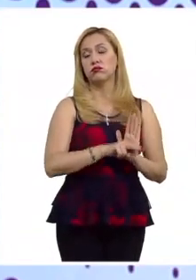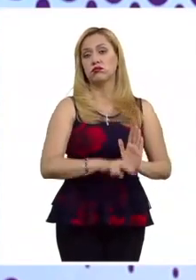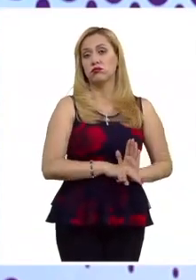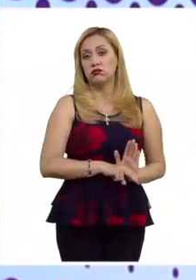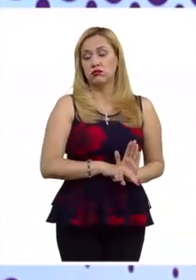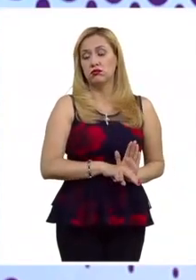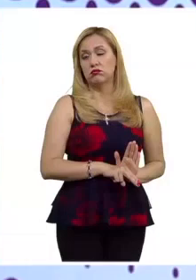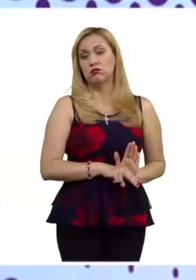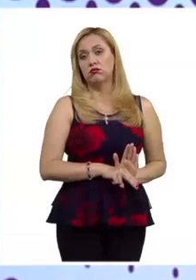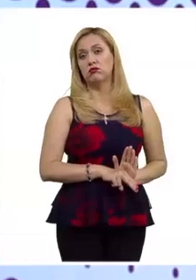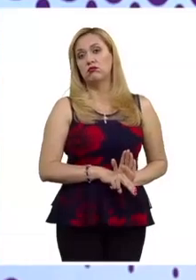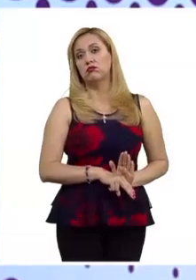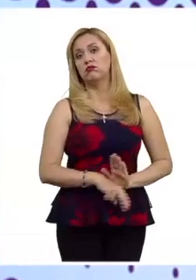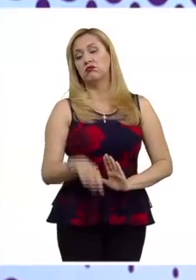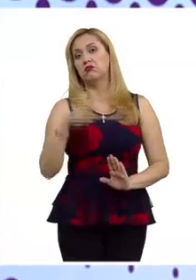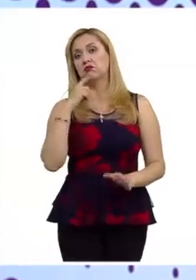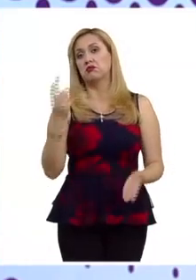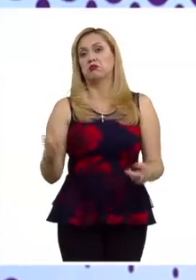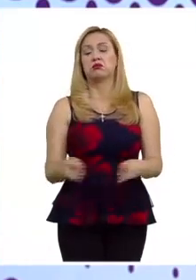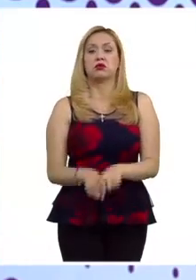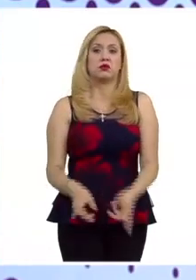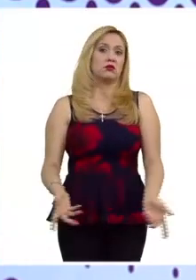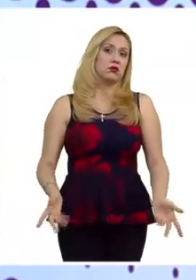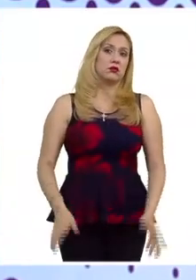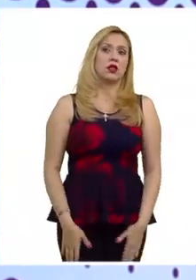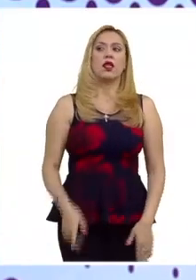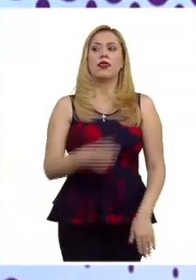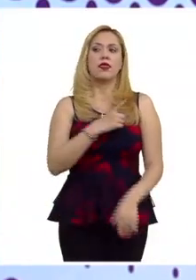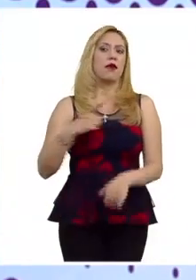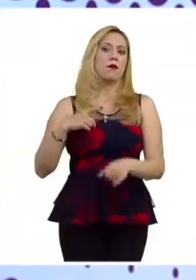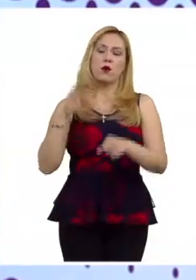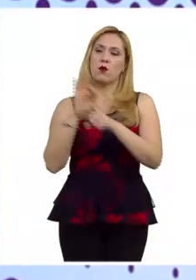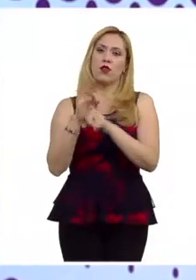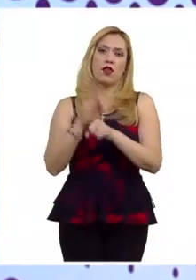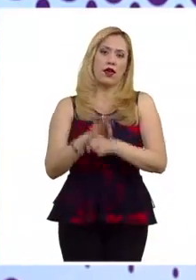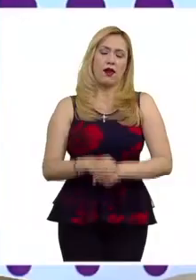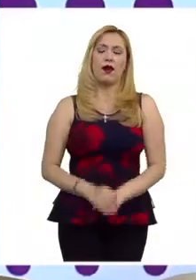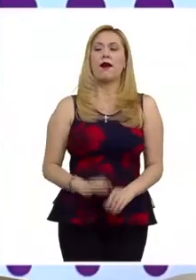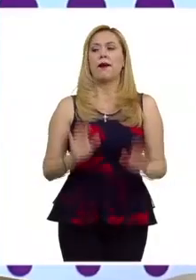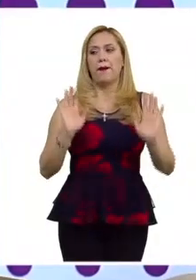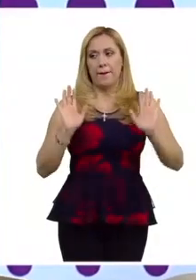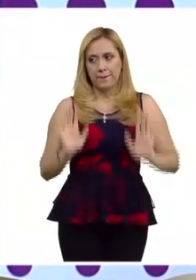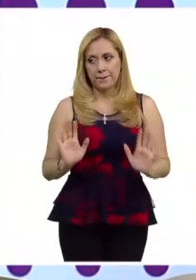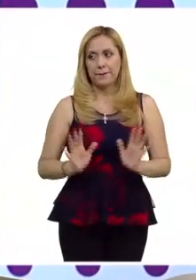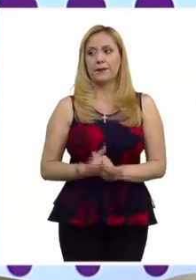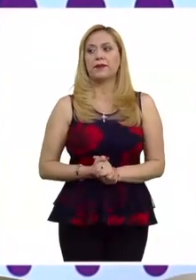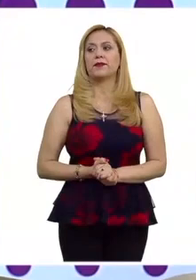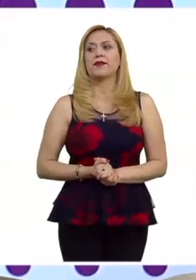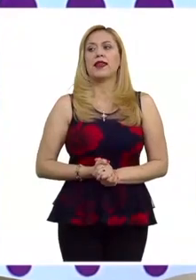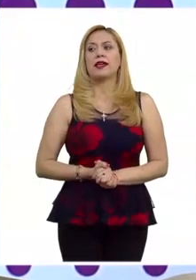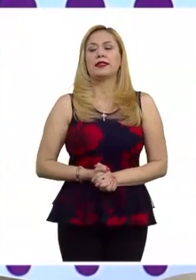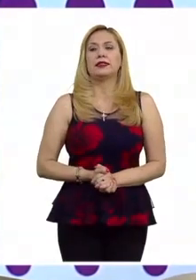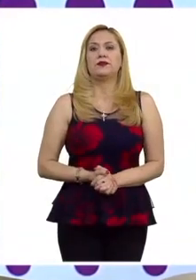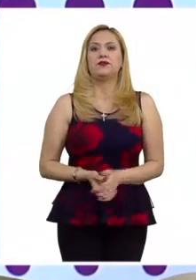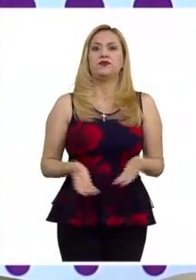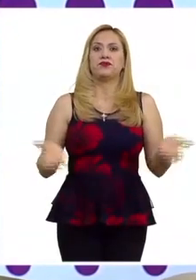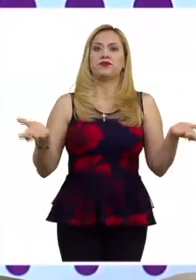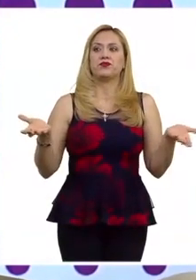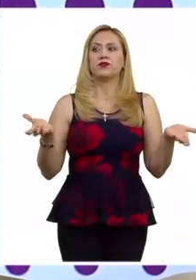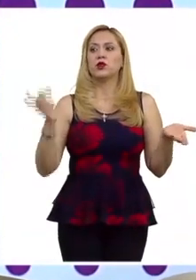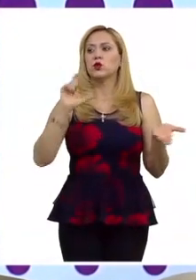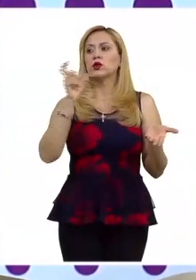normas imperativas, las cuales se deben de proteger. Entonces, la restricción a ese tipo de